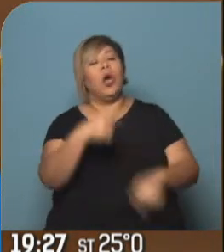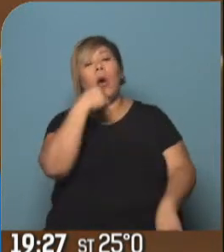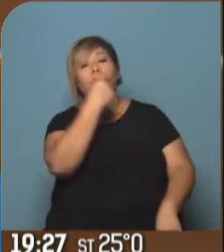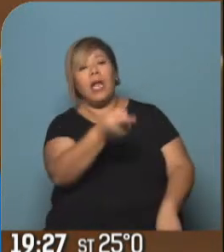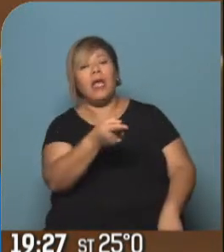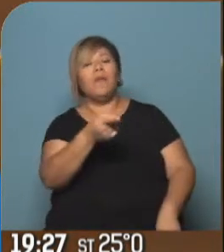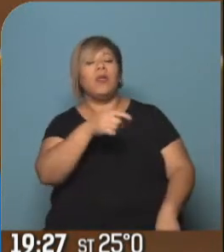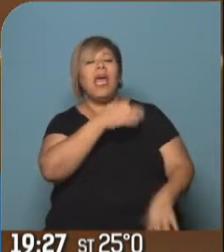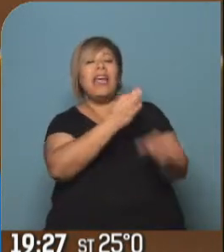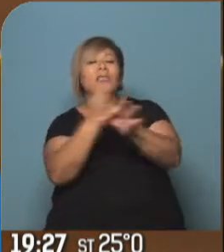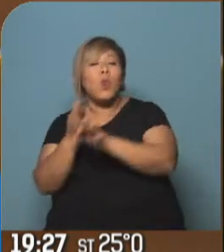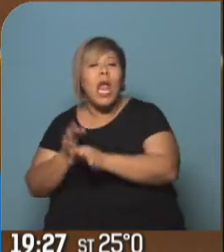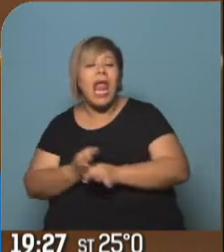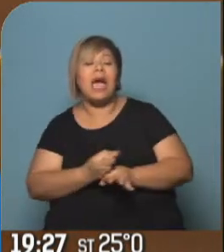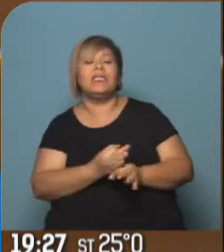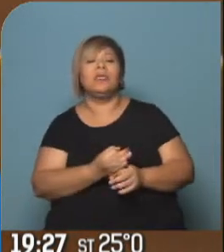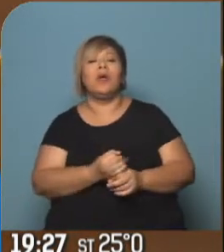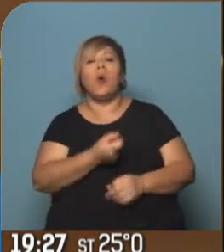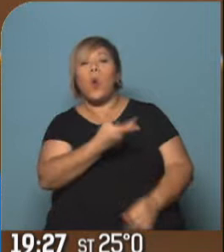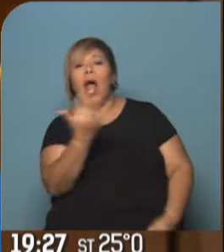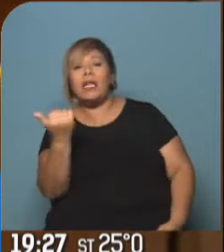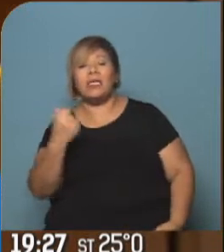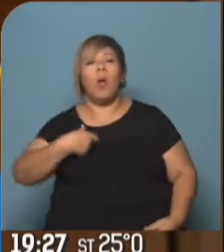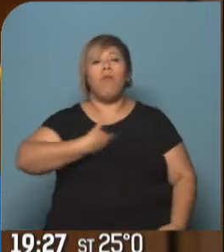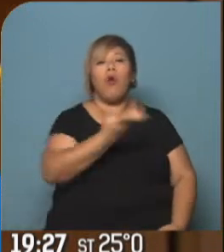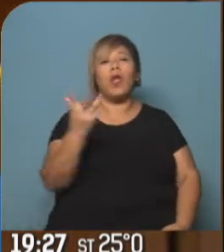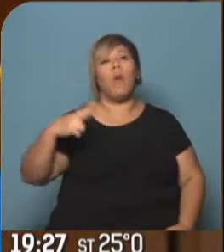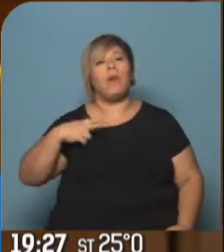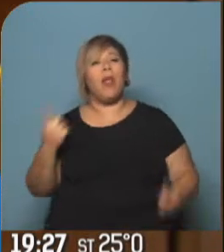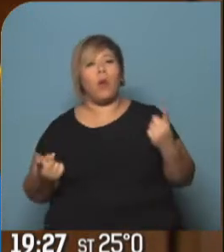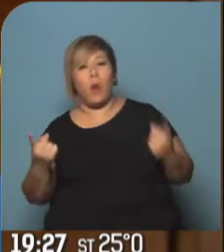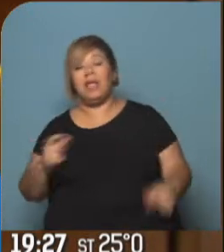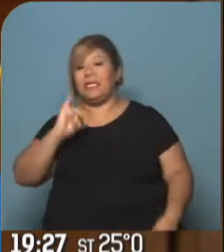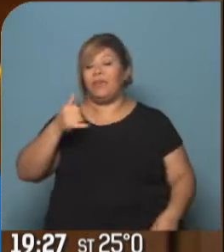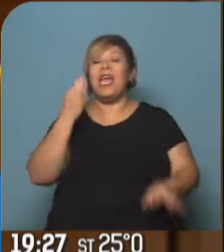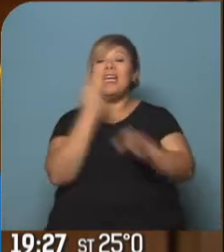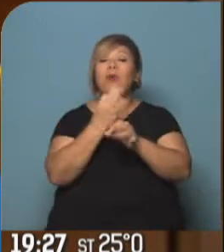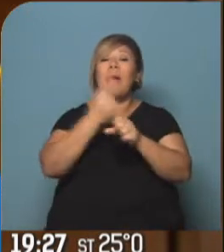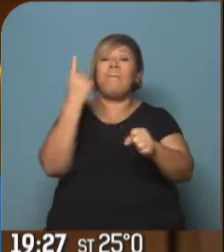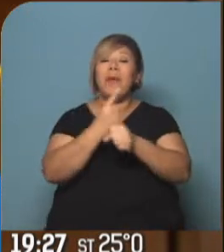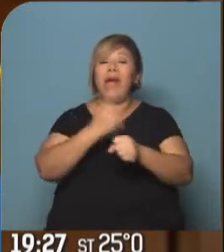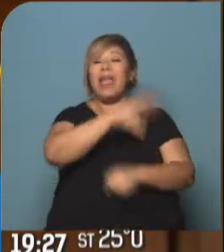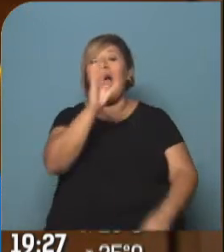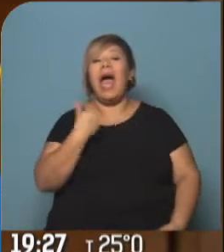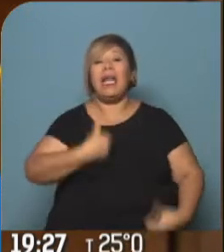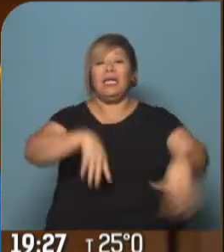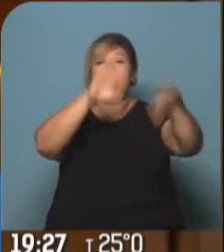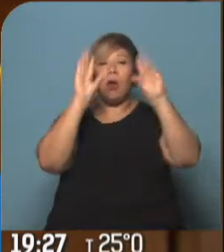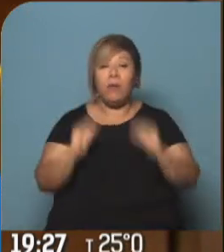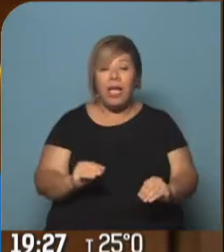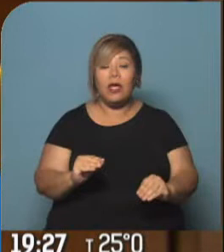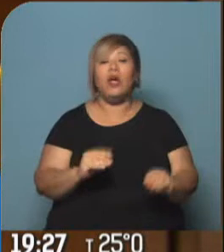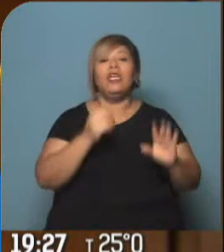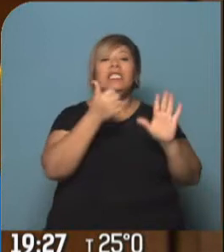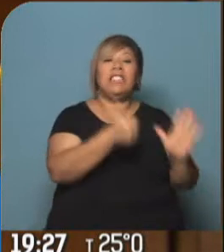escuelas de exactamente qué nivel y si son privadas y públicas? Bueno, se hizo en las escuelas primarias de todo el país, en todos los estudiantes del último año de la primaria, en